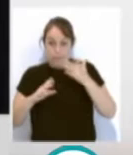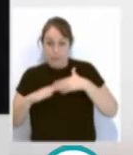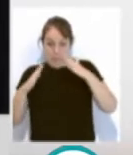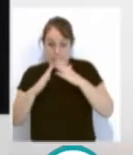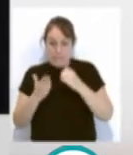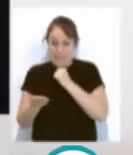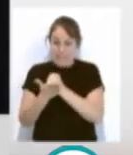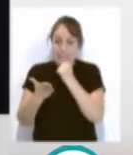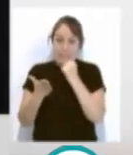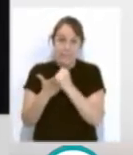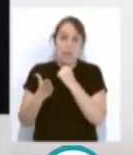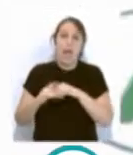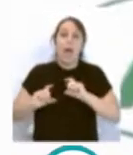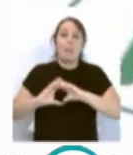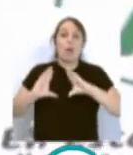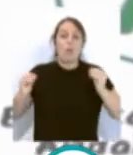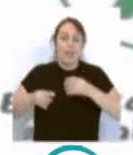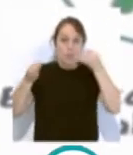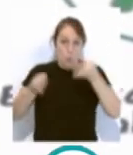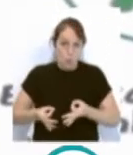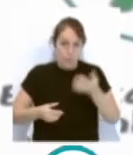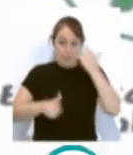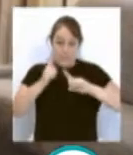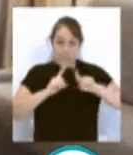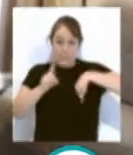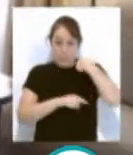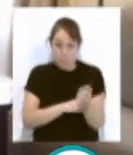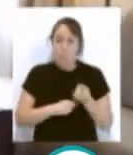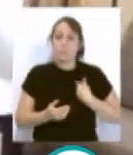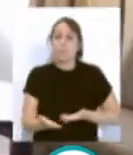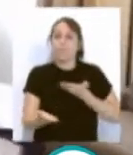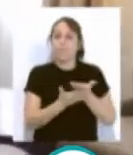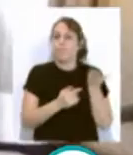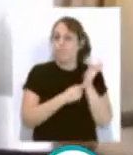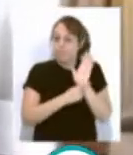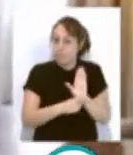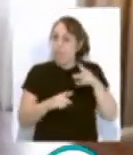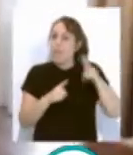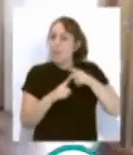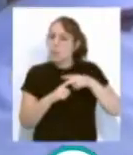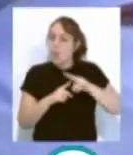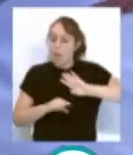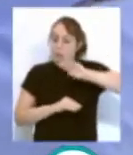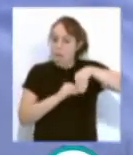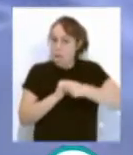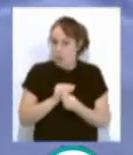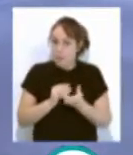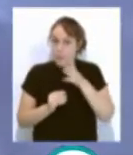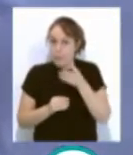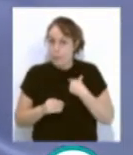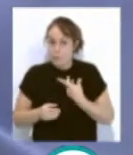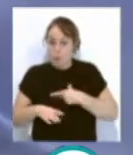distintivo Andalucía Segura. Tras el viaje, presentar la solicitud junto a las facturas aportadas por el